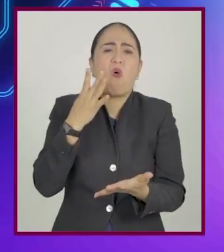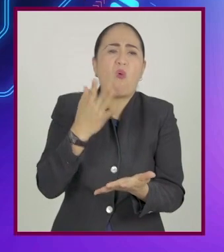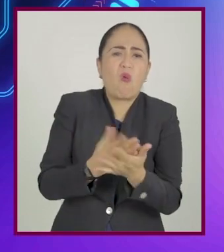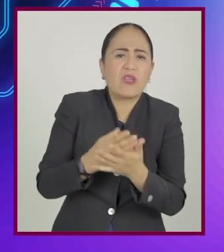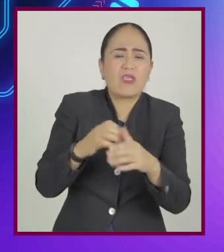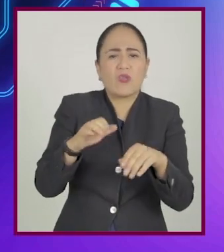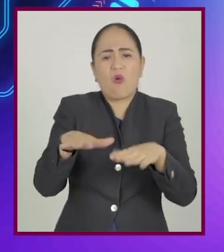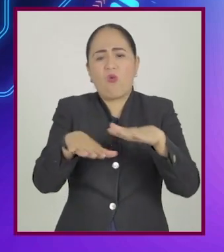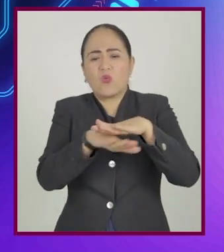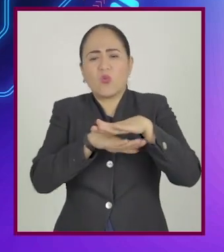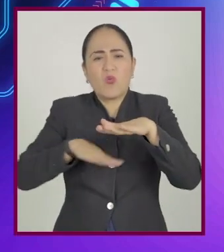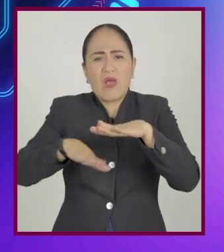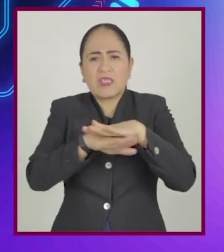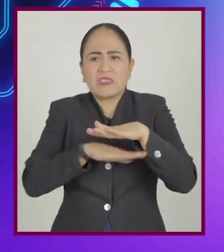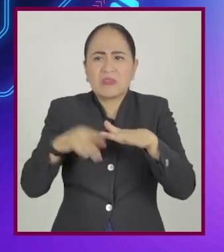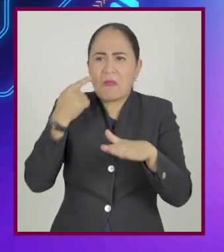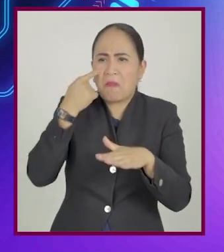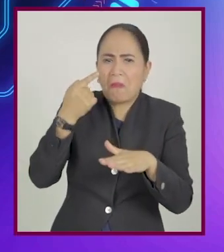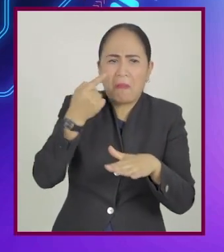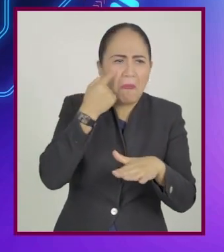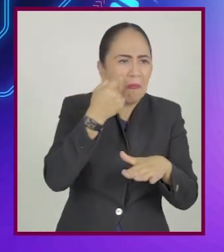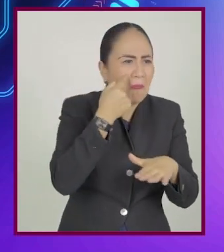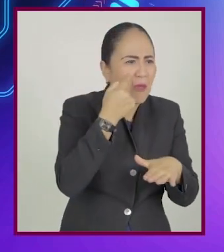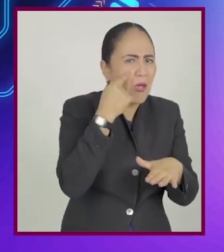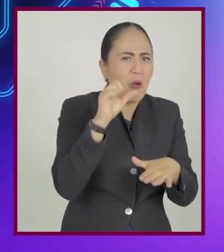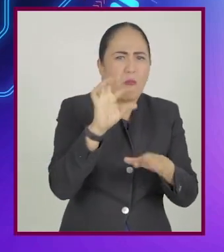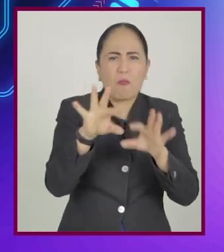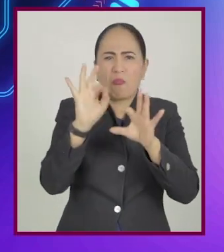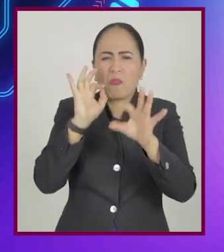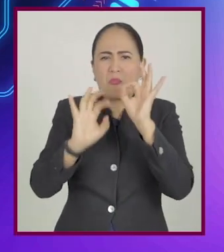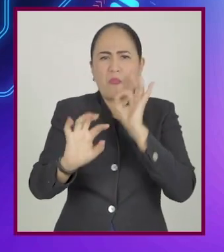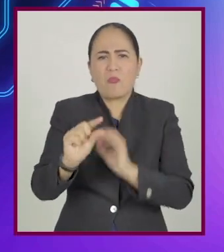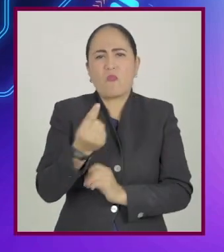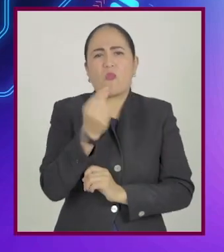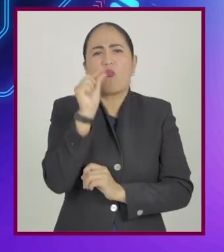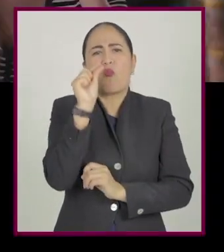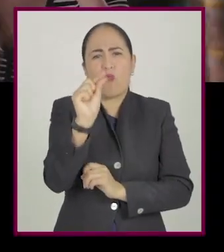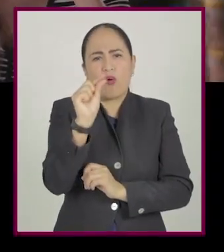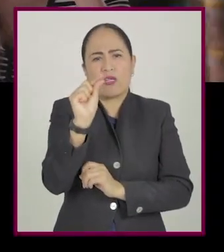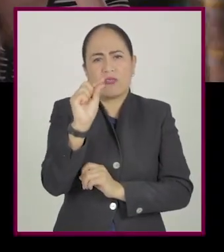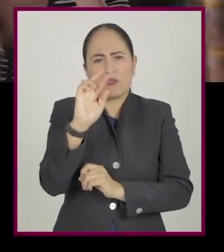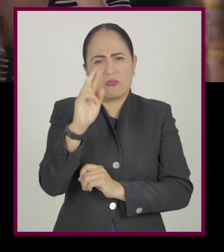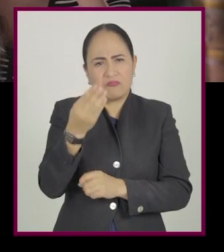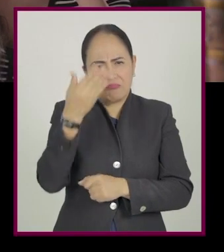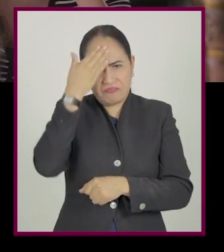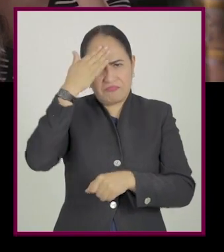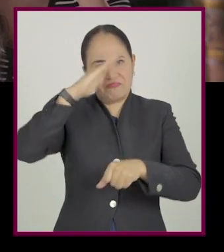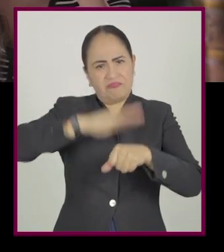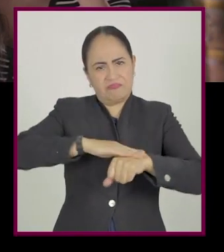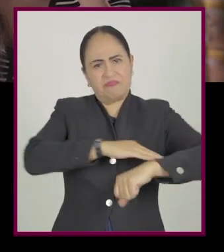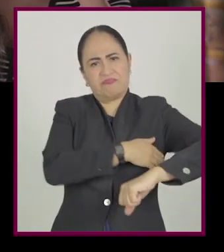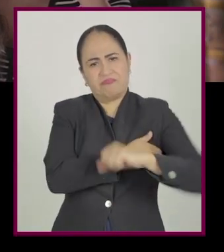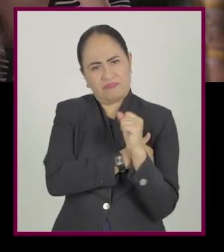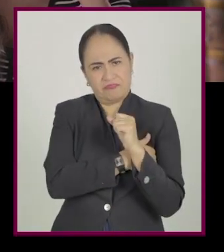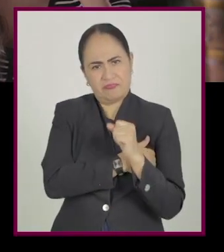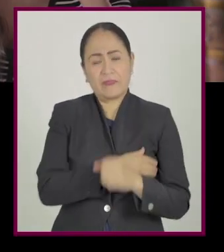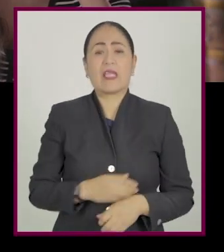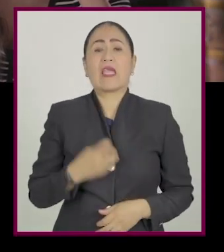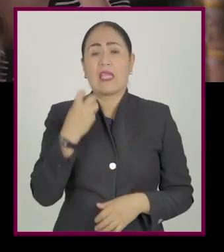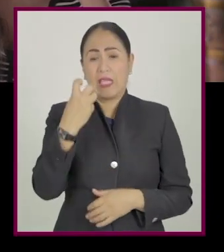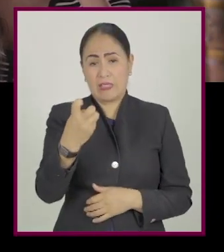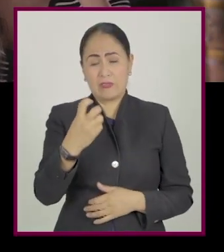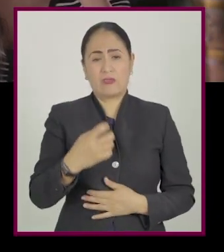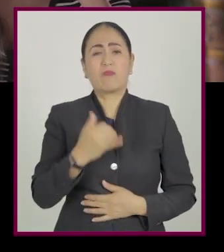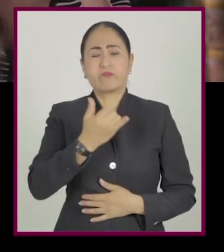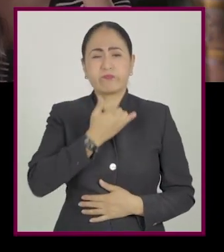pues lo hace fijándose superficialmente en las cosas que le llaman la atención o que le son anecdóticas. Se puede